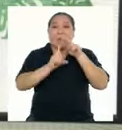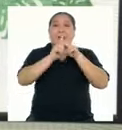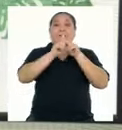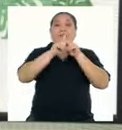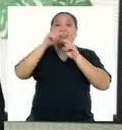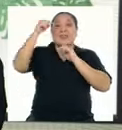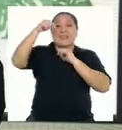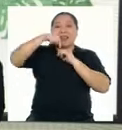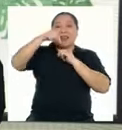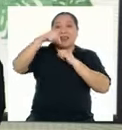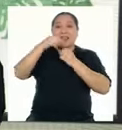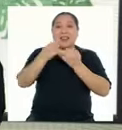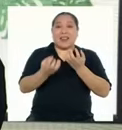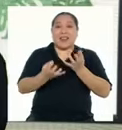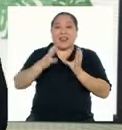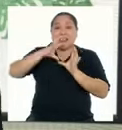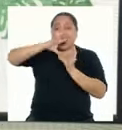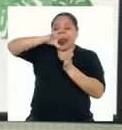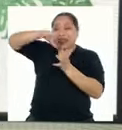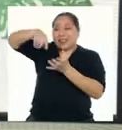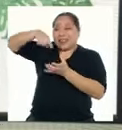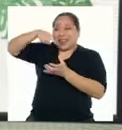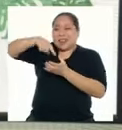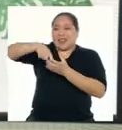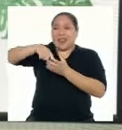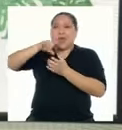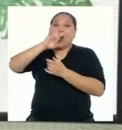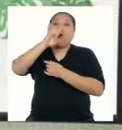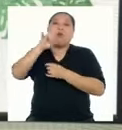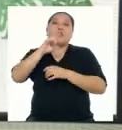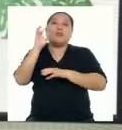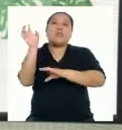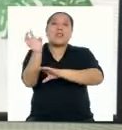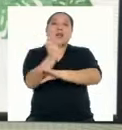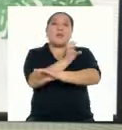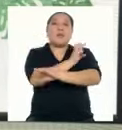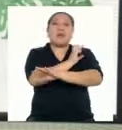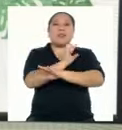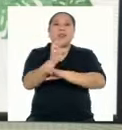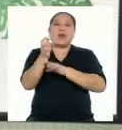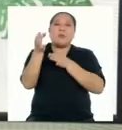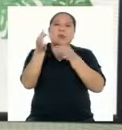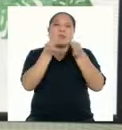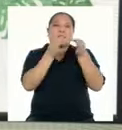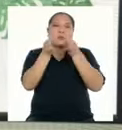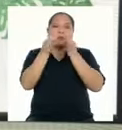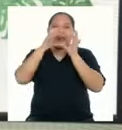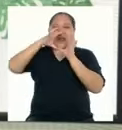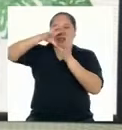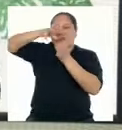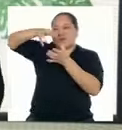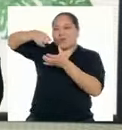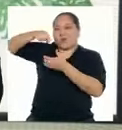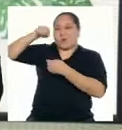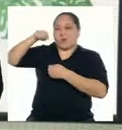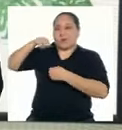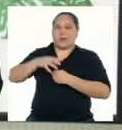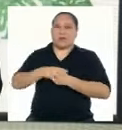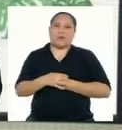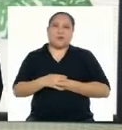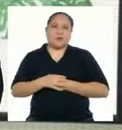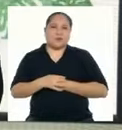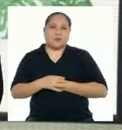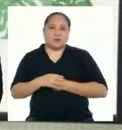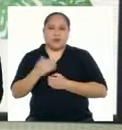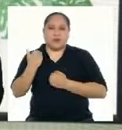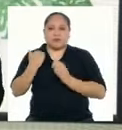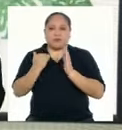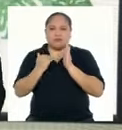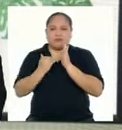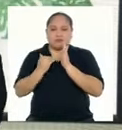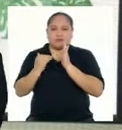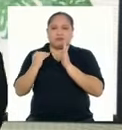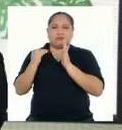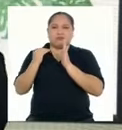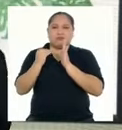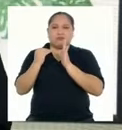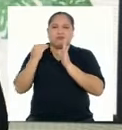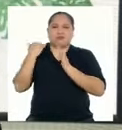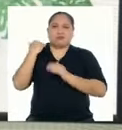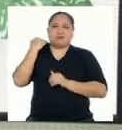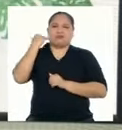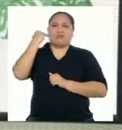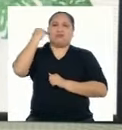la tierra Apela a la poesía para explicar su realidad y su mundo Por hoy vamos creciendo